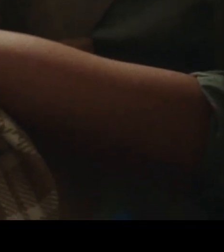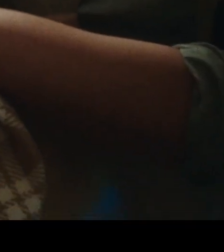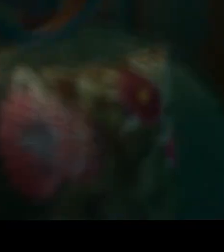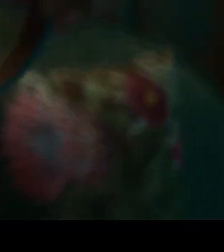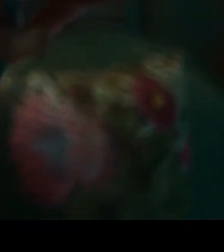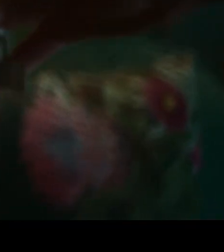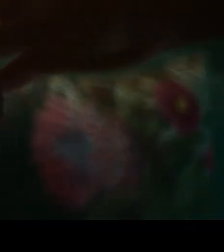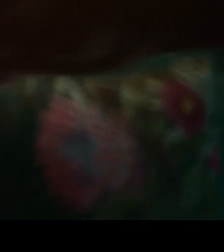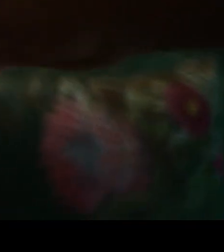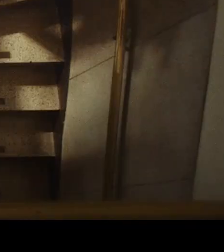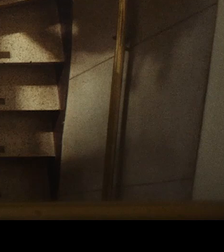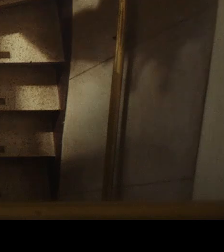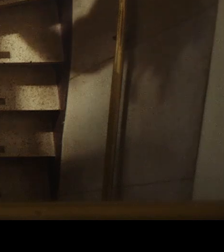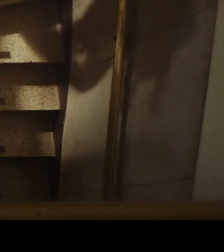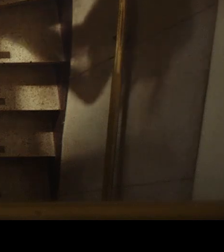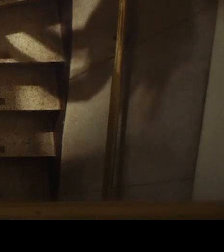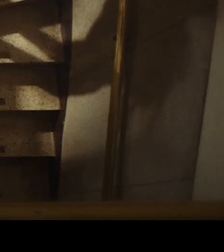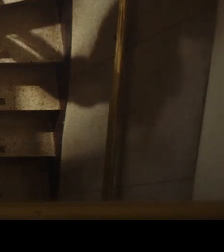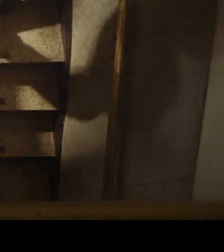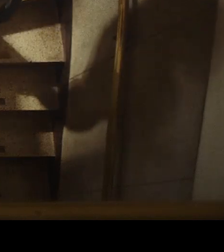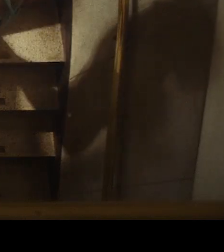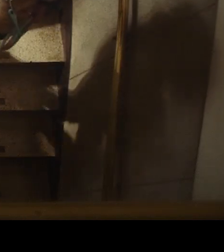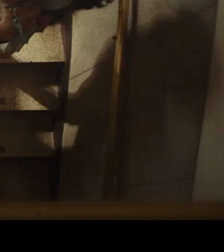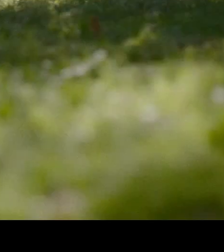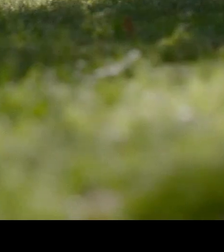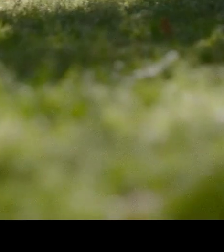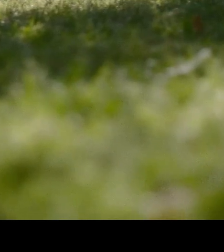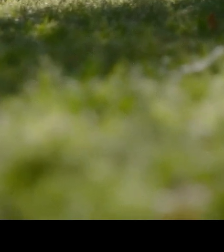Pausa ya volvemos.